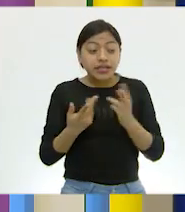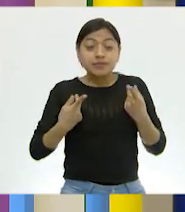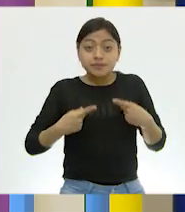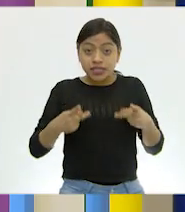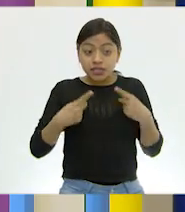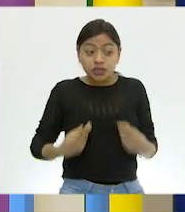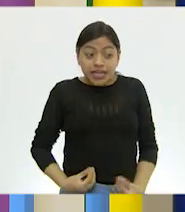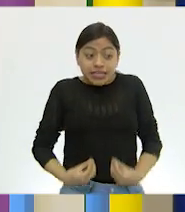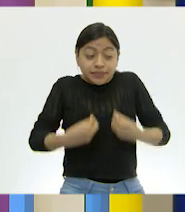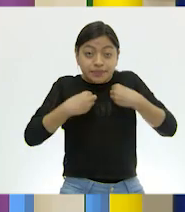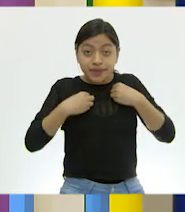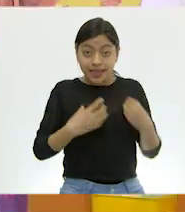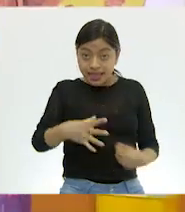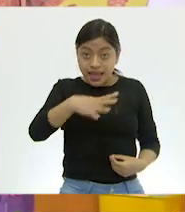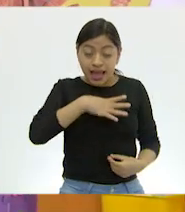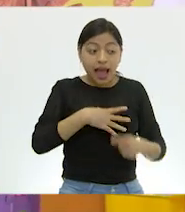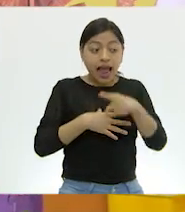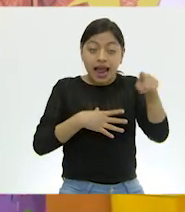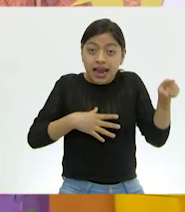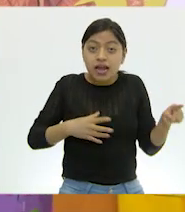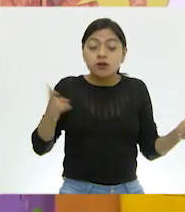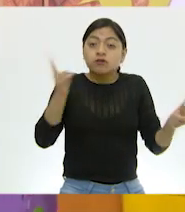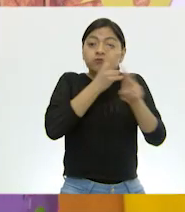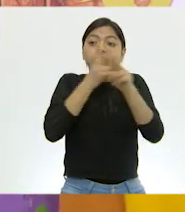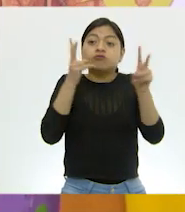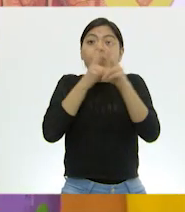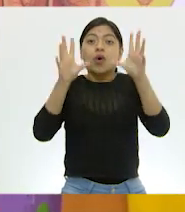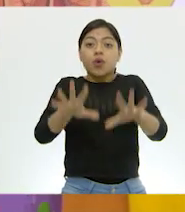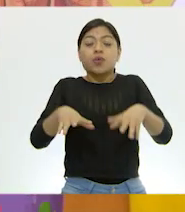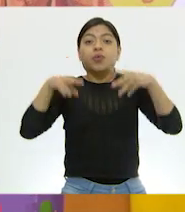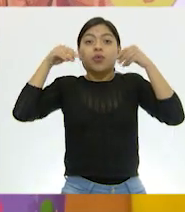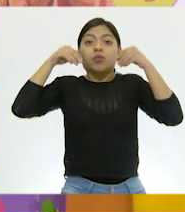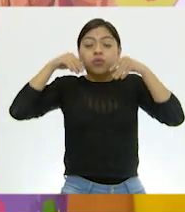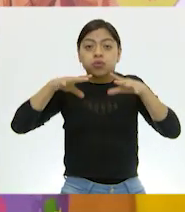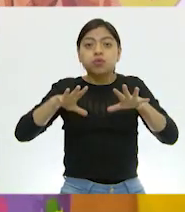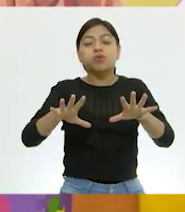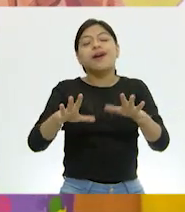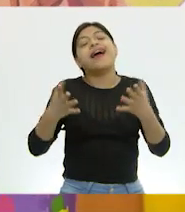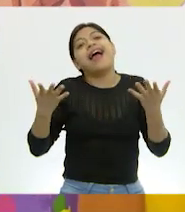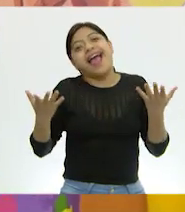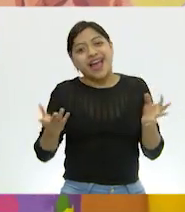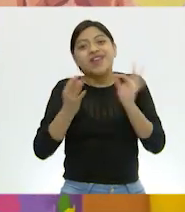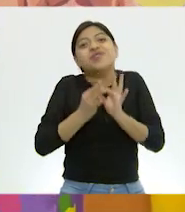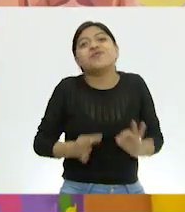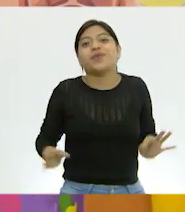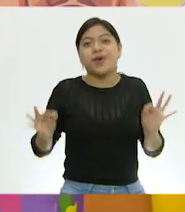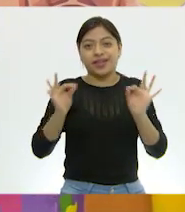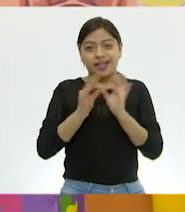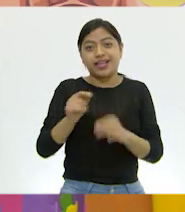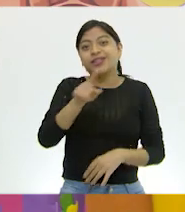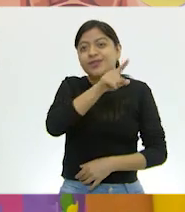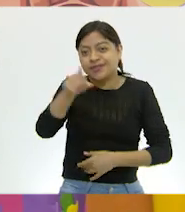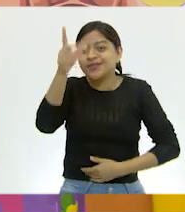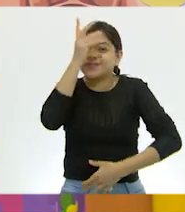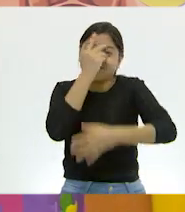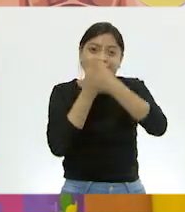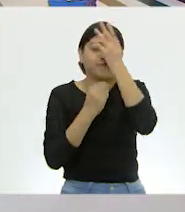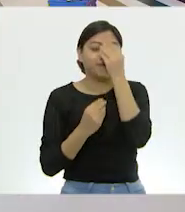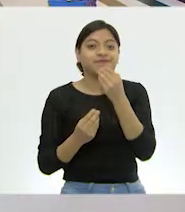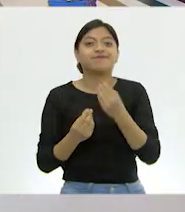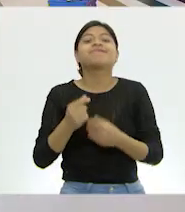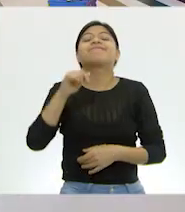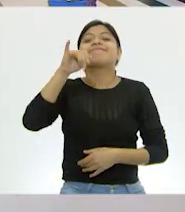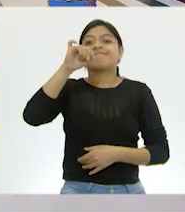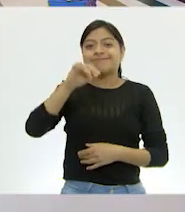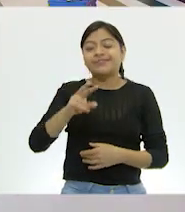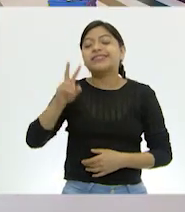vivos realizan la respiración o el proceso de respiración, pues creo que es importante que lo aprendamos. Claro,